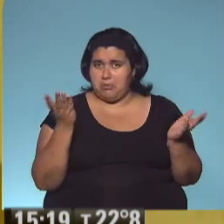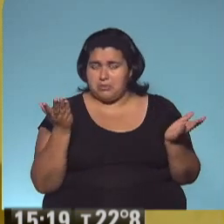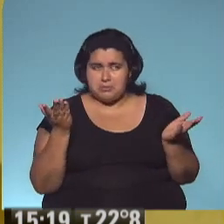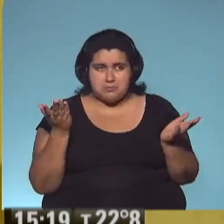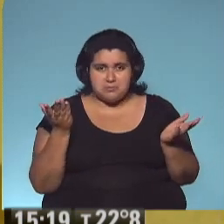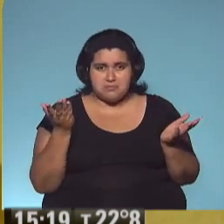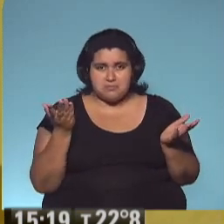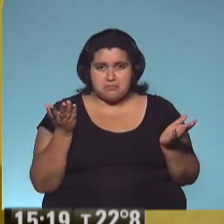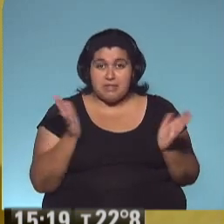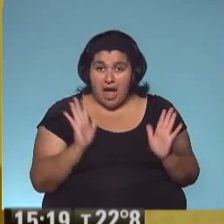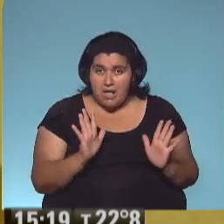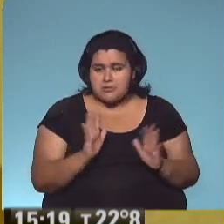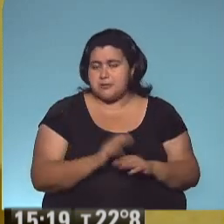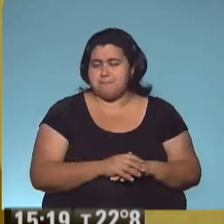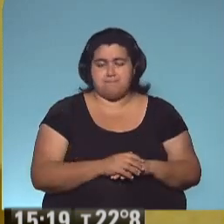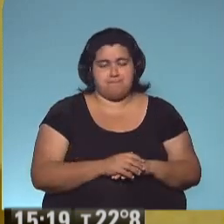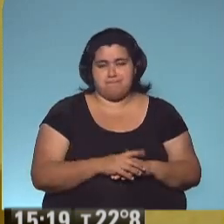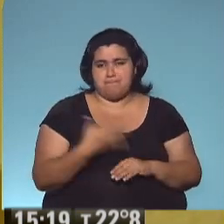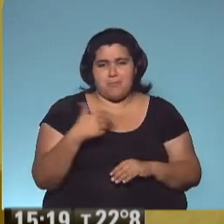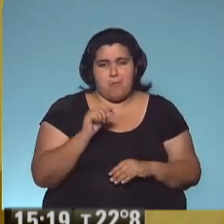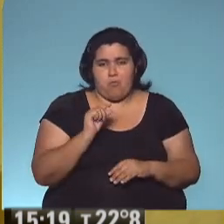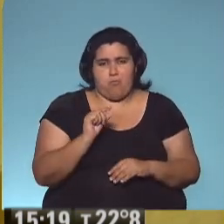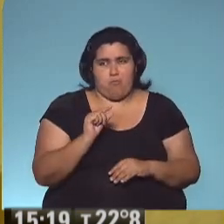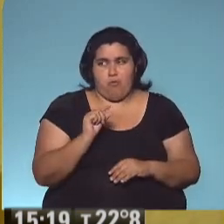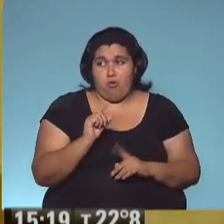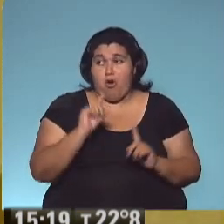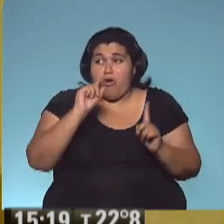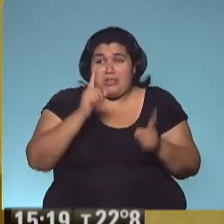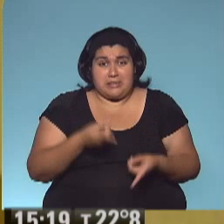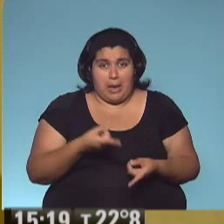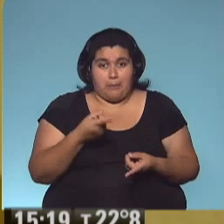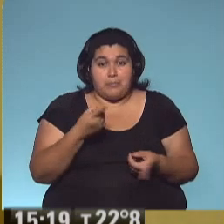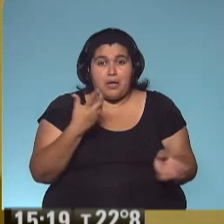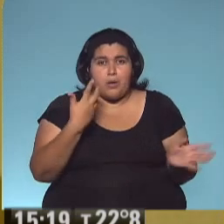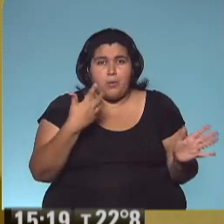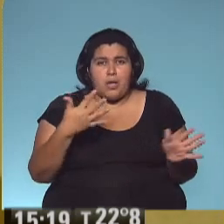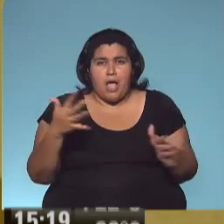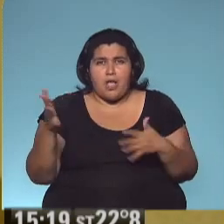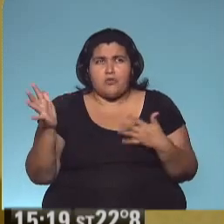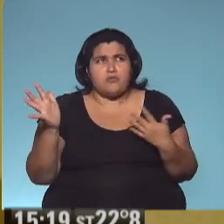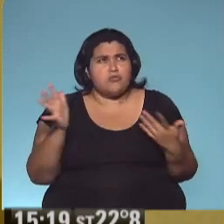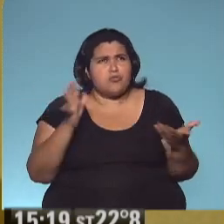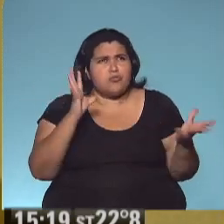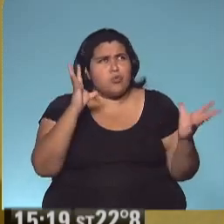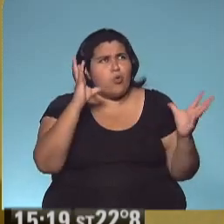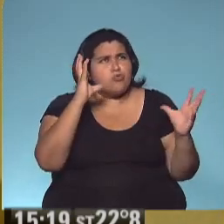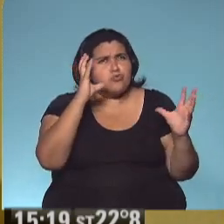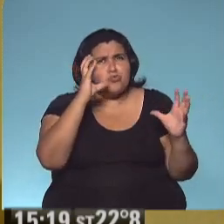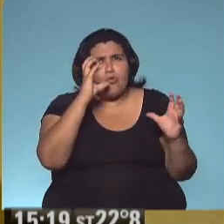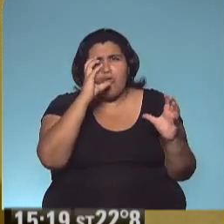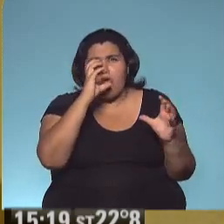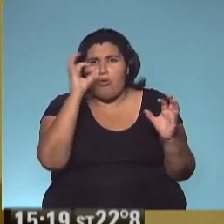Y eso no es nada. Es muy poquito. Sobre todo cuando el aire se pone negro y la noche se pone oscura.